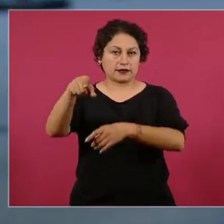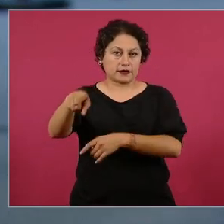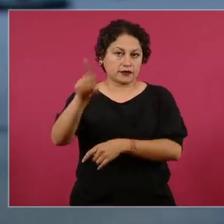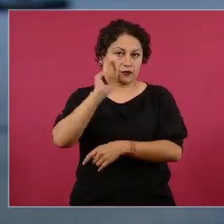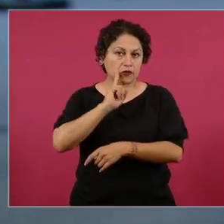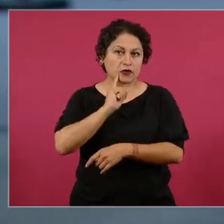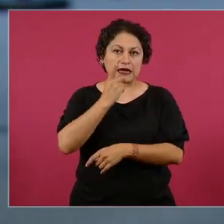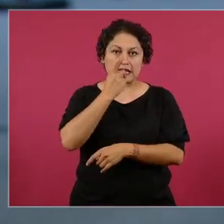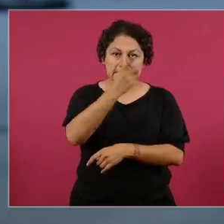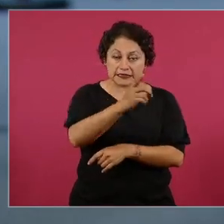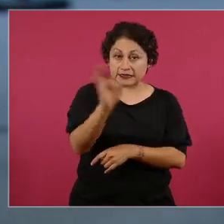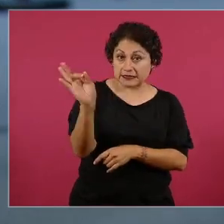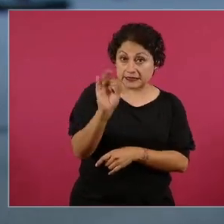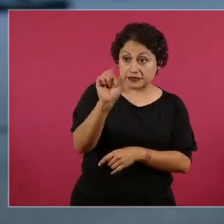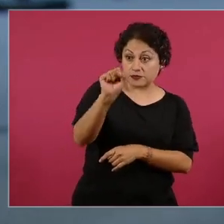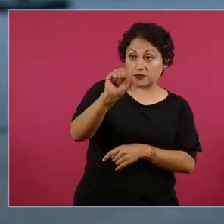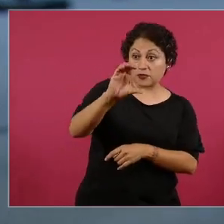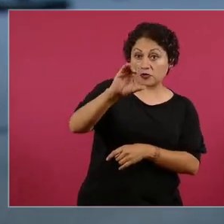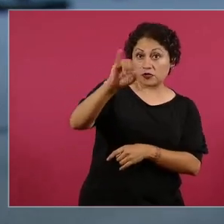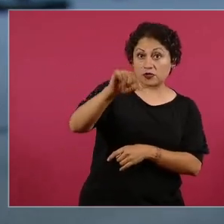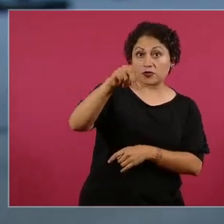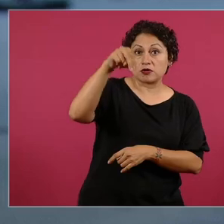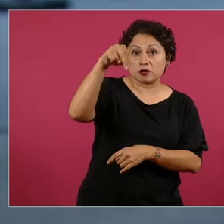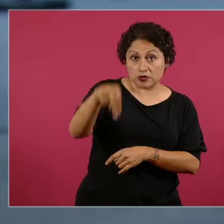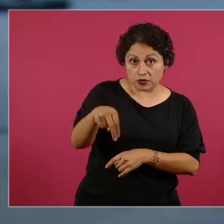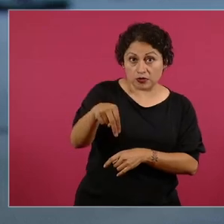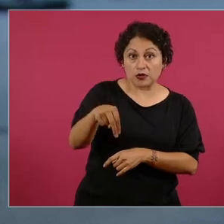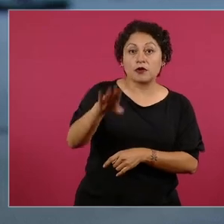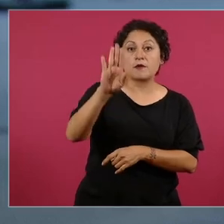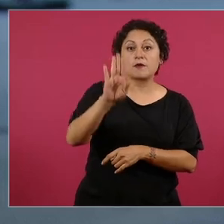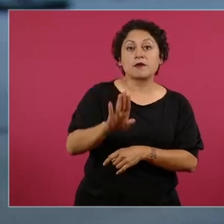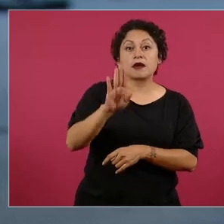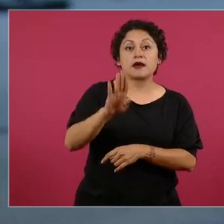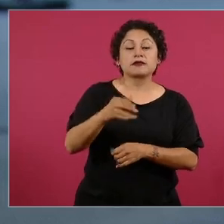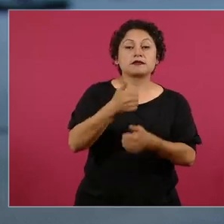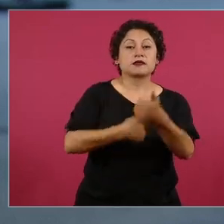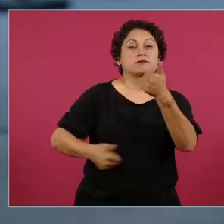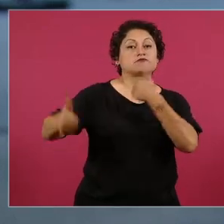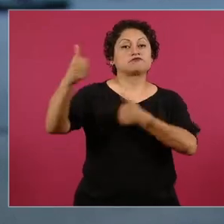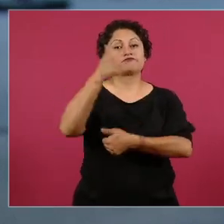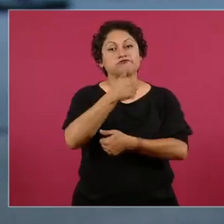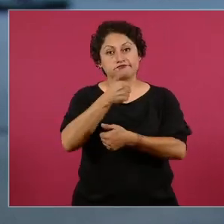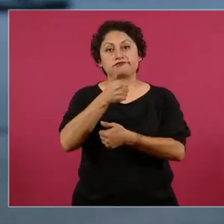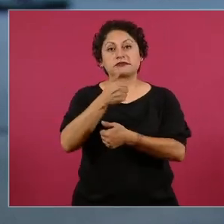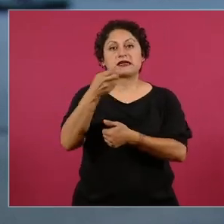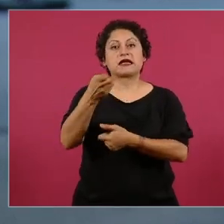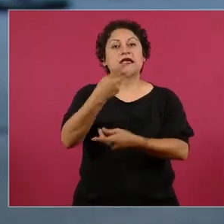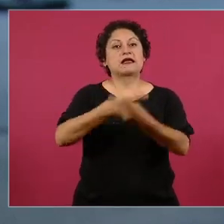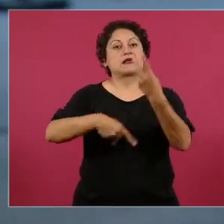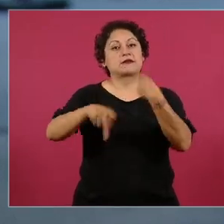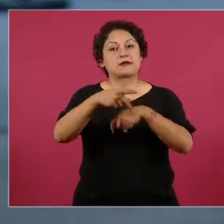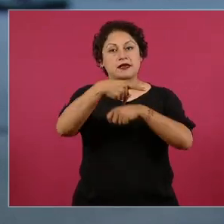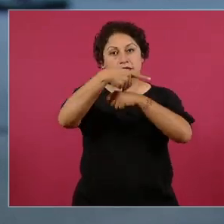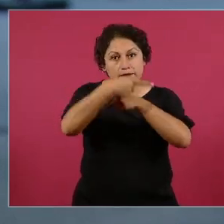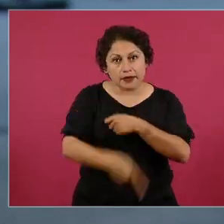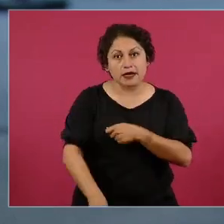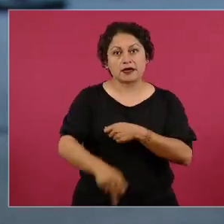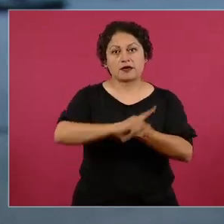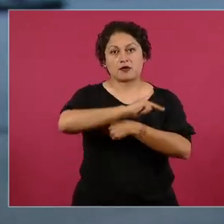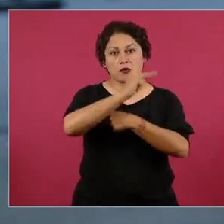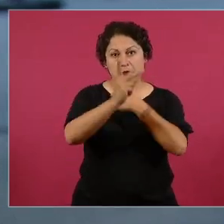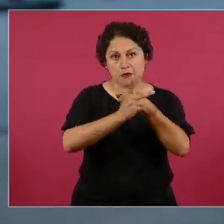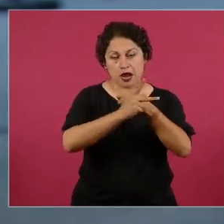caso, este recurso, estaría excediendo sus facultades y pondría en riesgo la estabilidad del país. Yo le quisiera preguntar precisamente acerca